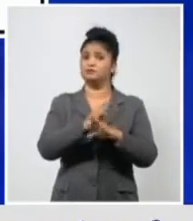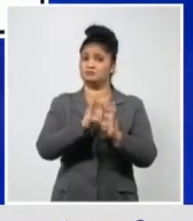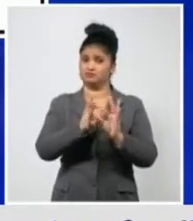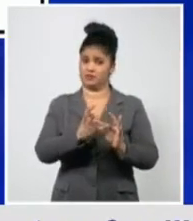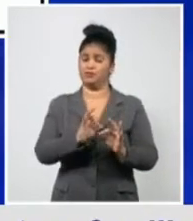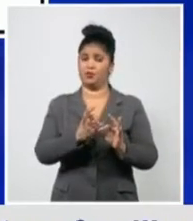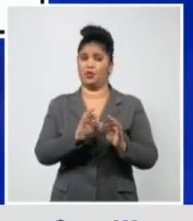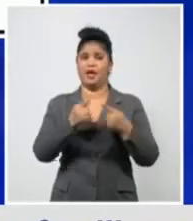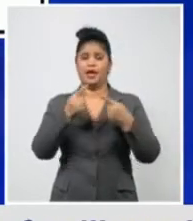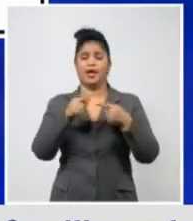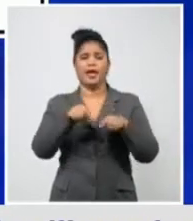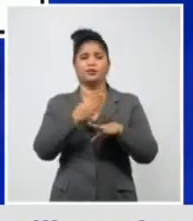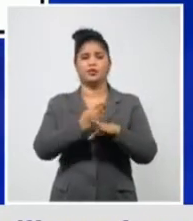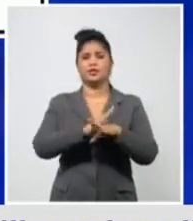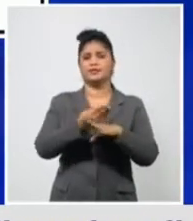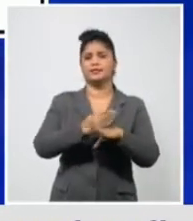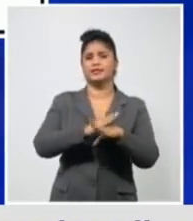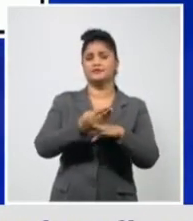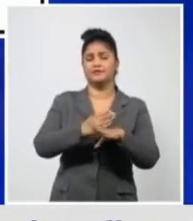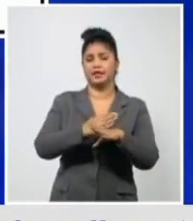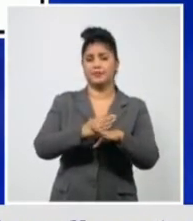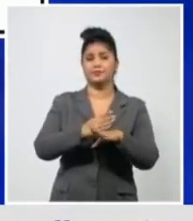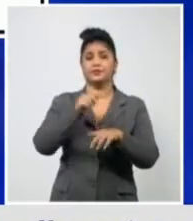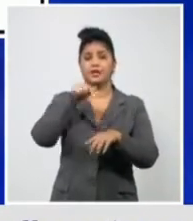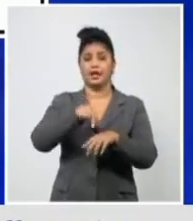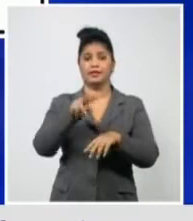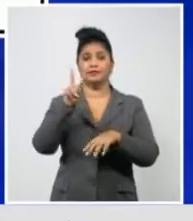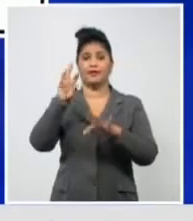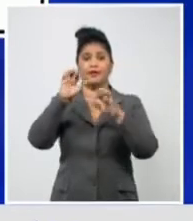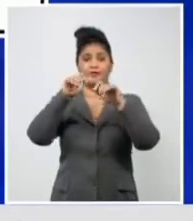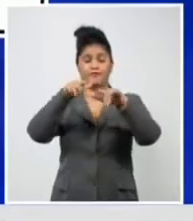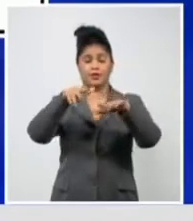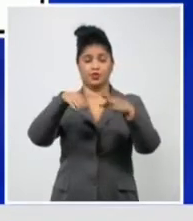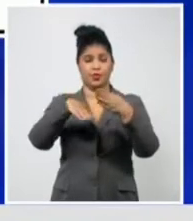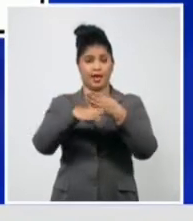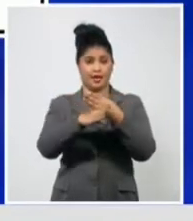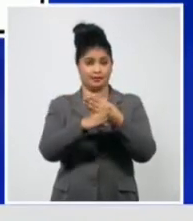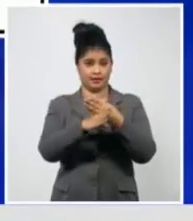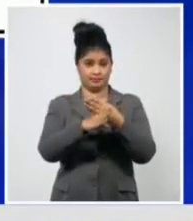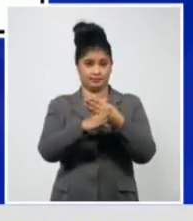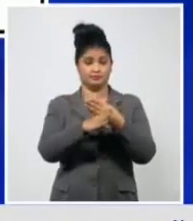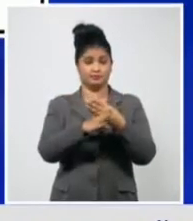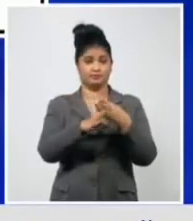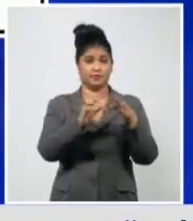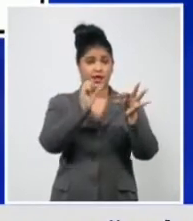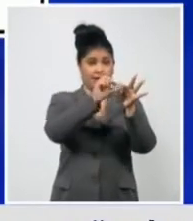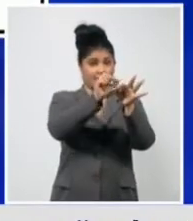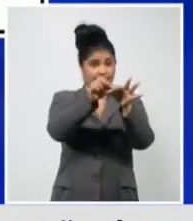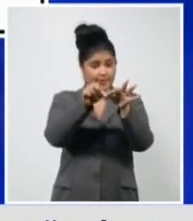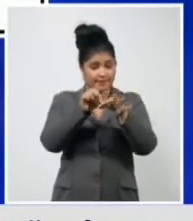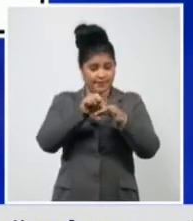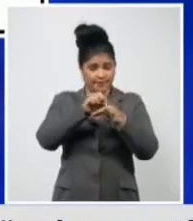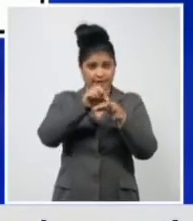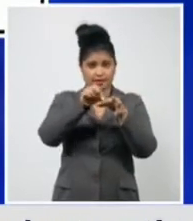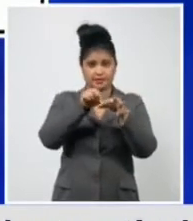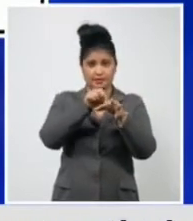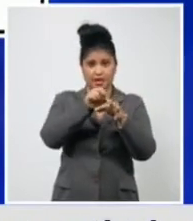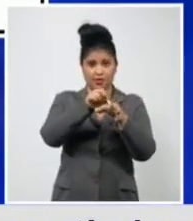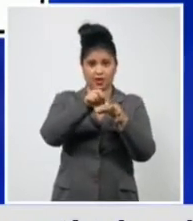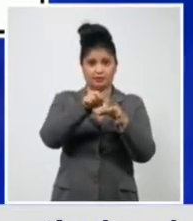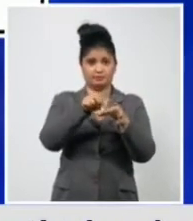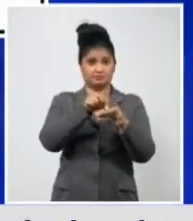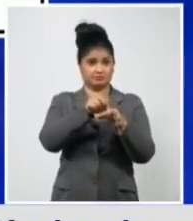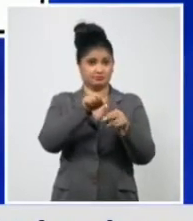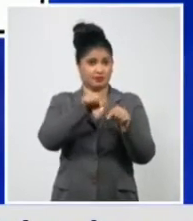que si una variante de este, este virus, entra a una célula, entra, vamos a decir, como diríamos en el arco popular, por la puerta ancha.